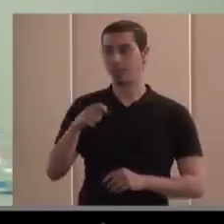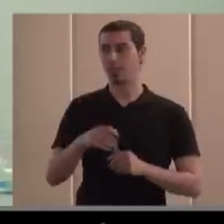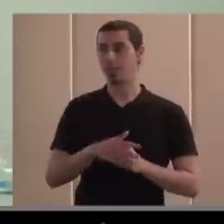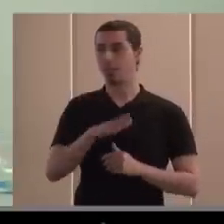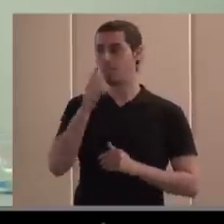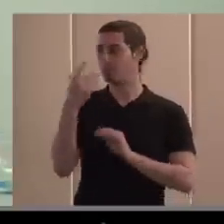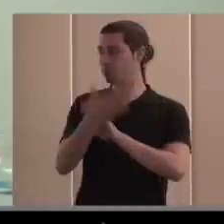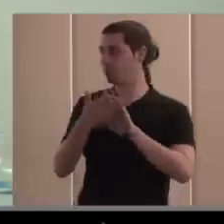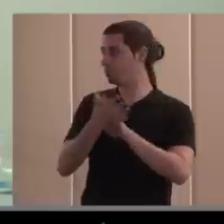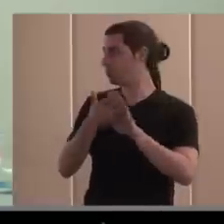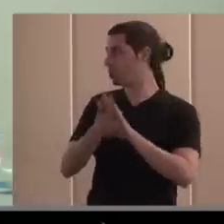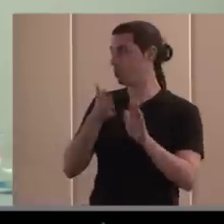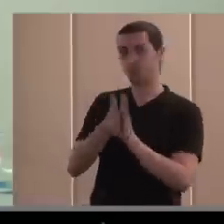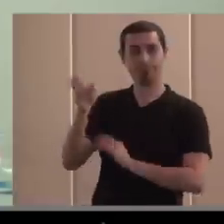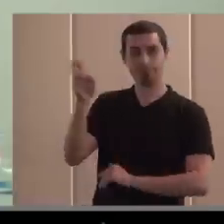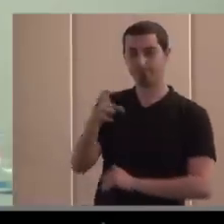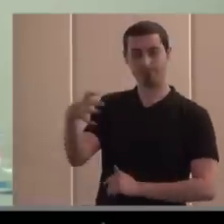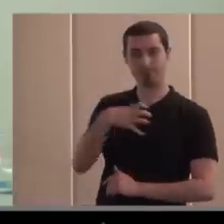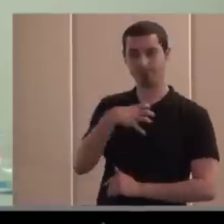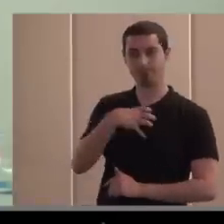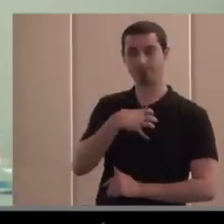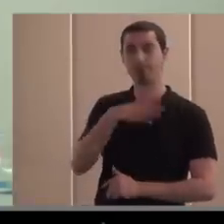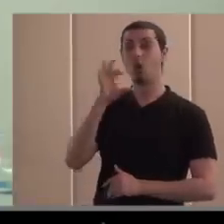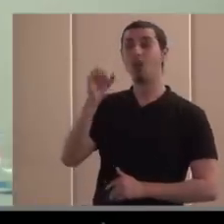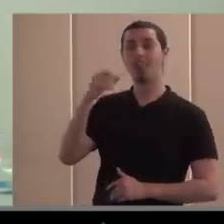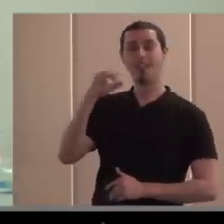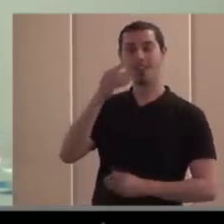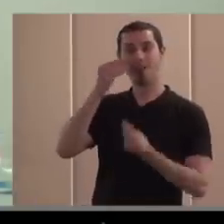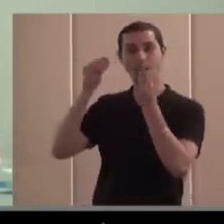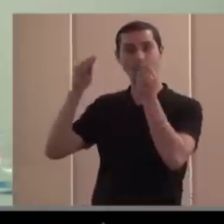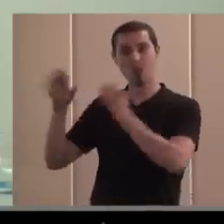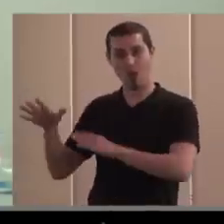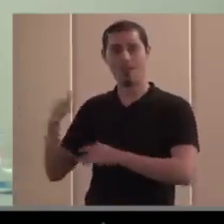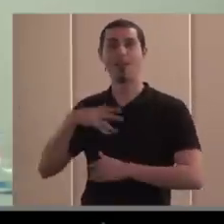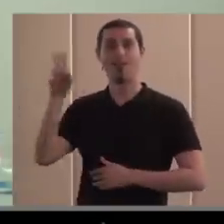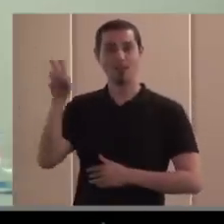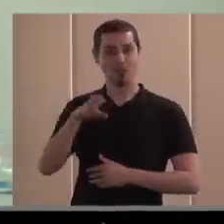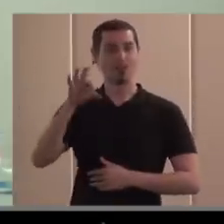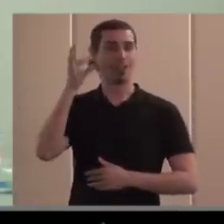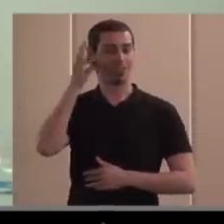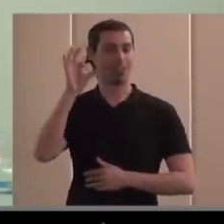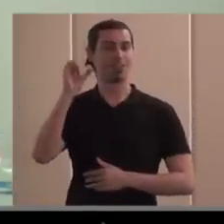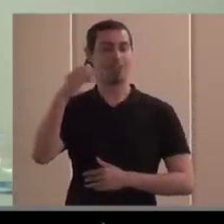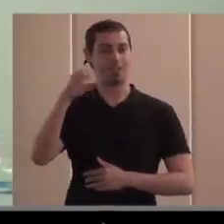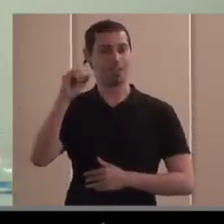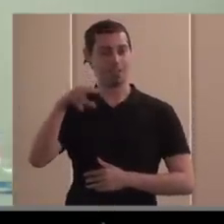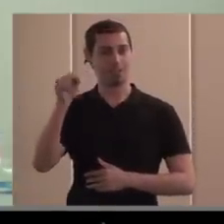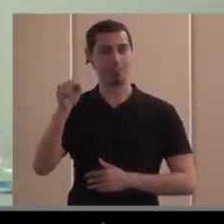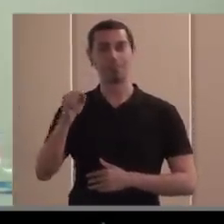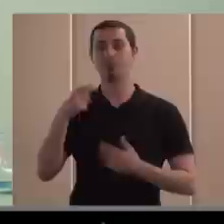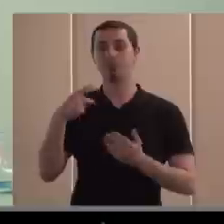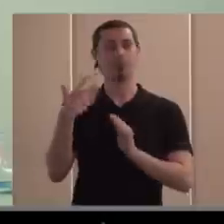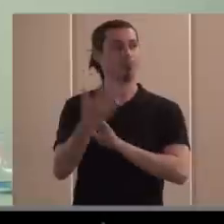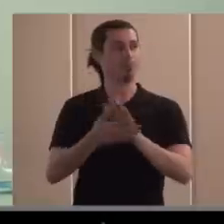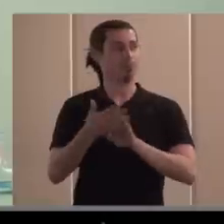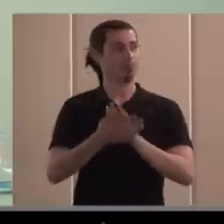nosotros por razones de última hora, pero ha mandado a Sabina, le ha pedido a Sabina que esté hoy con nosotros transmitiéndonos el mensaje y contándonos que hacemos